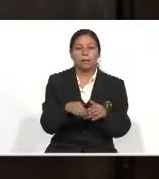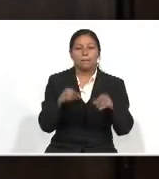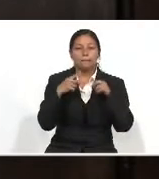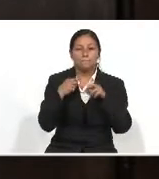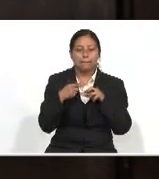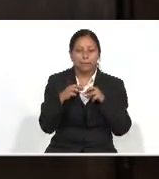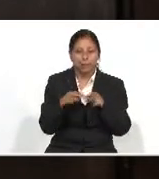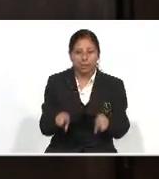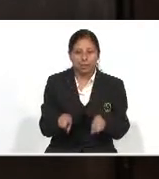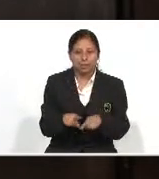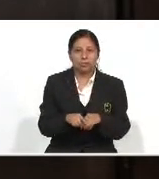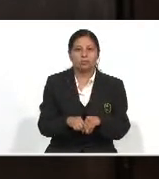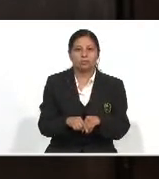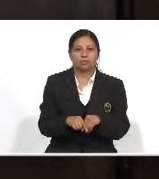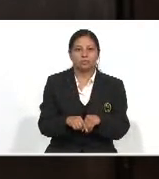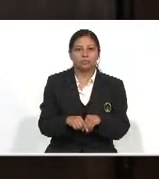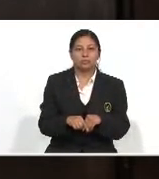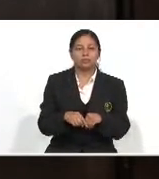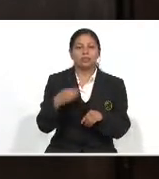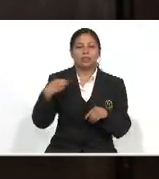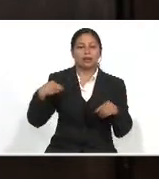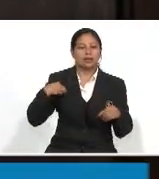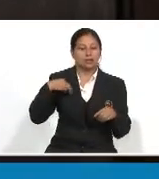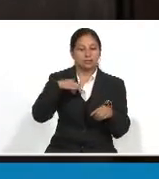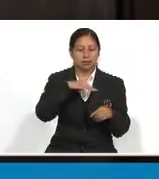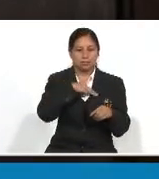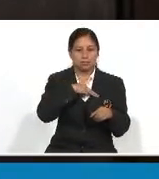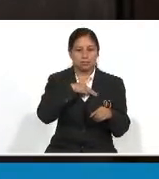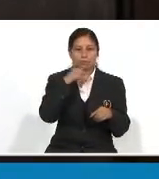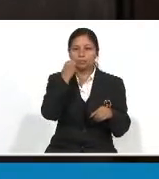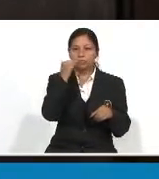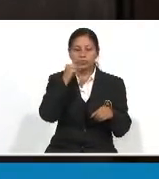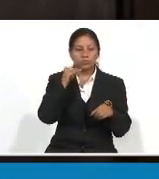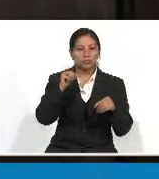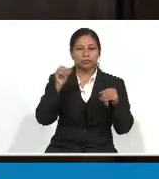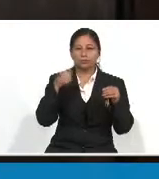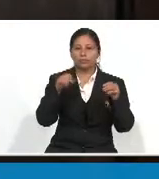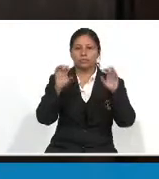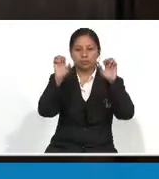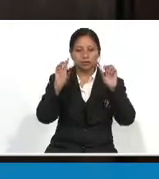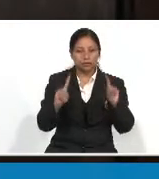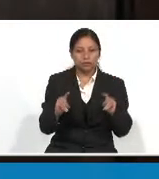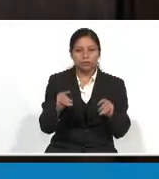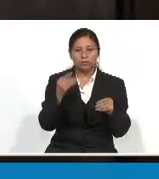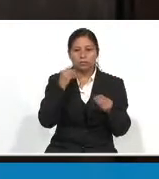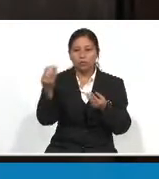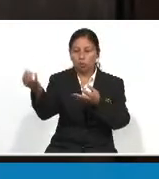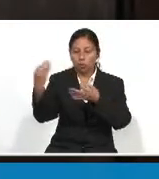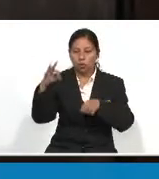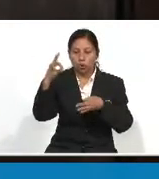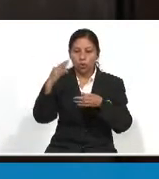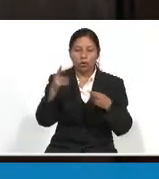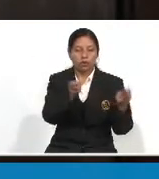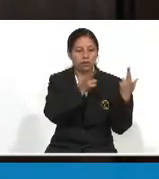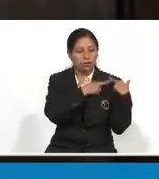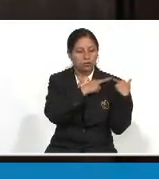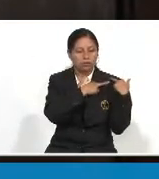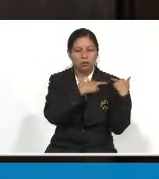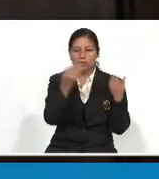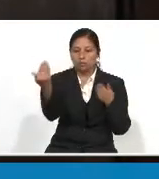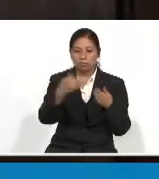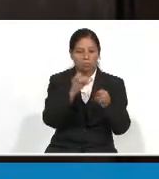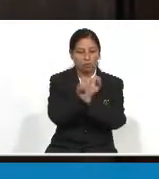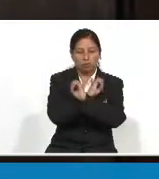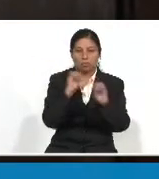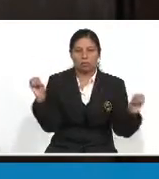la señora ministra no envió hoy a las dos personas responsables que yo